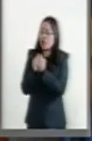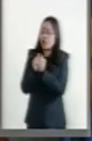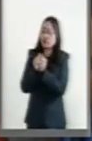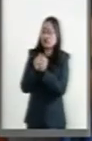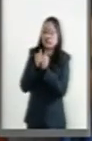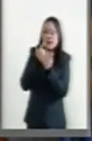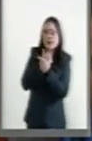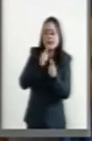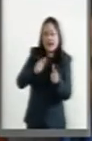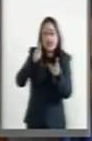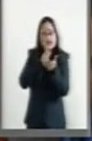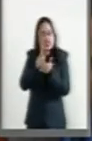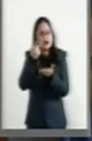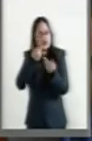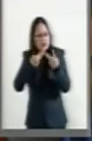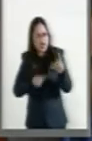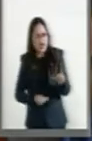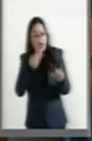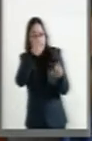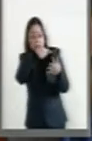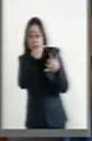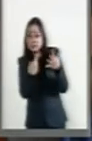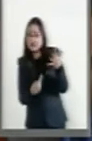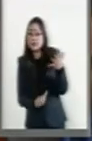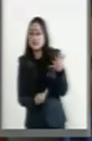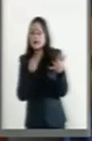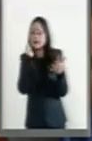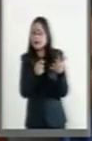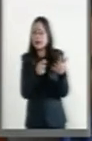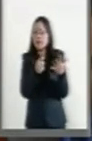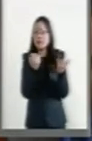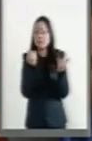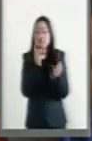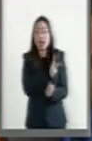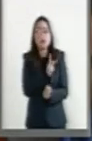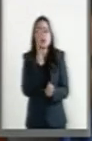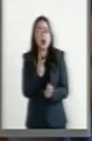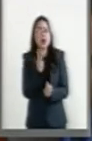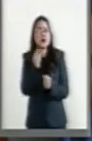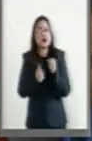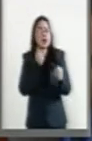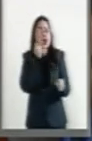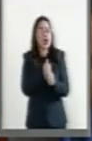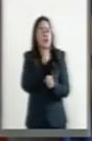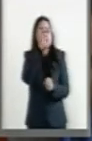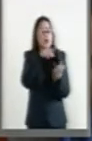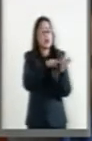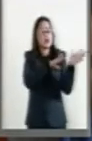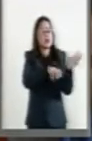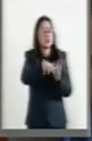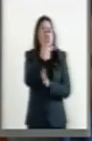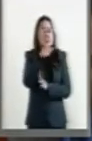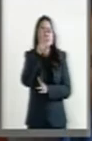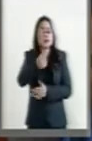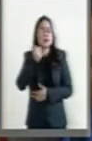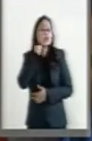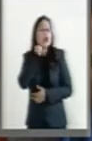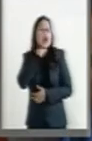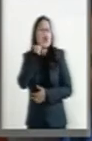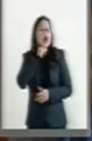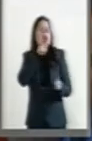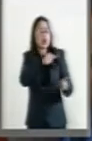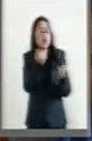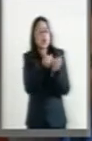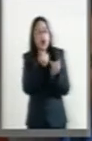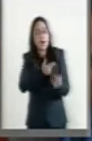estas deficiencias, han provocado un ambiente muy parecido a aquel en el que el senador de Comitán fue